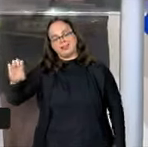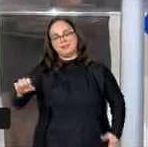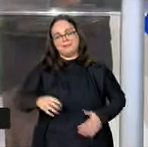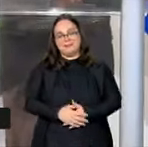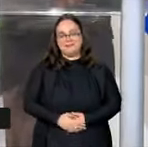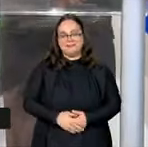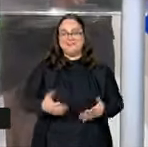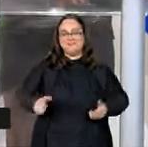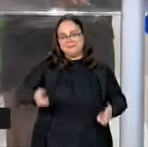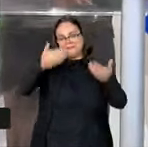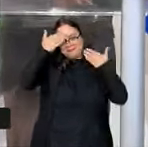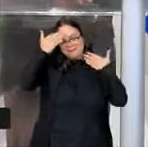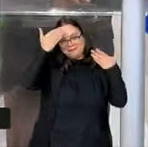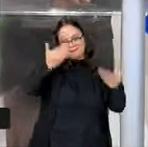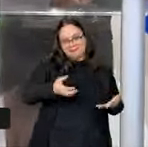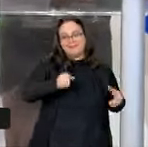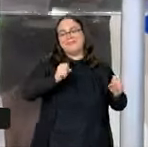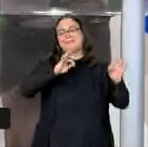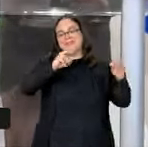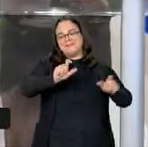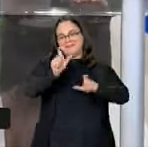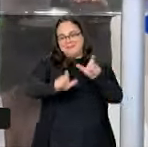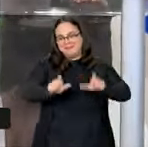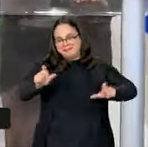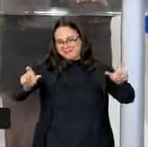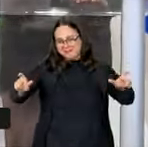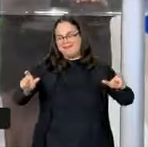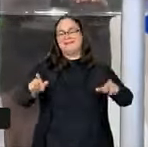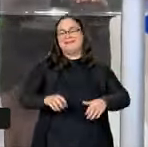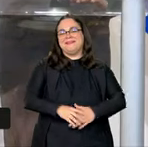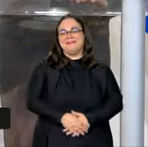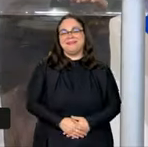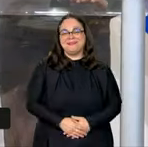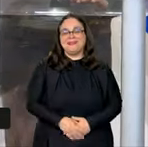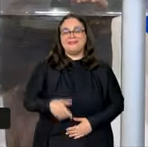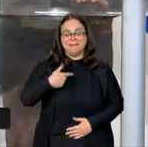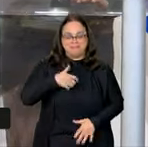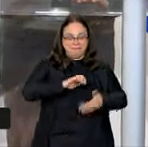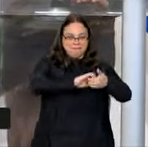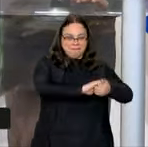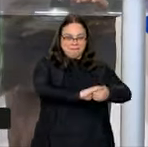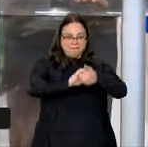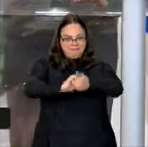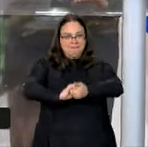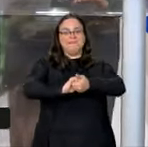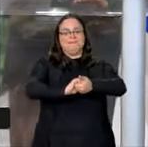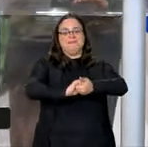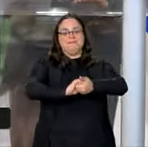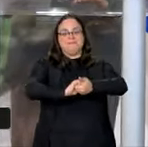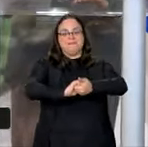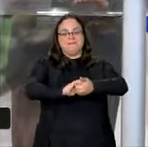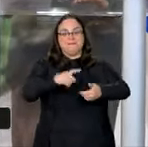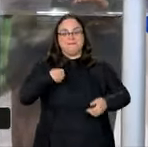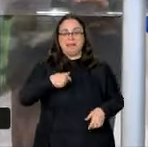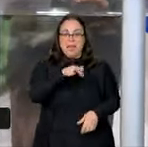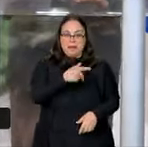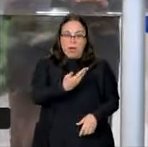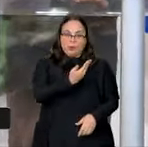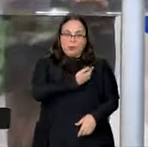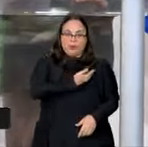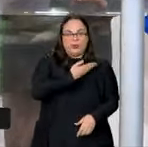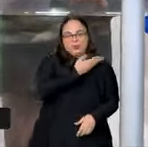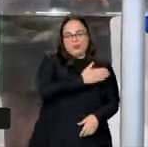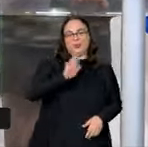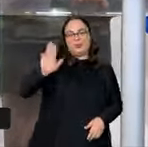Muy buenas tardes a todos y a todas. Un mi cumprimiento cordial al hermano Lula.